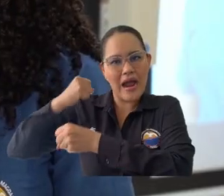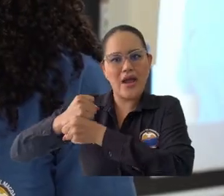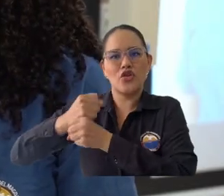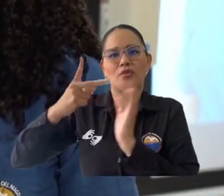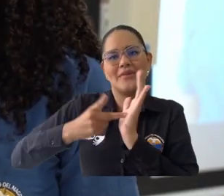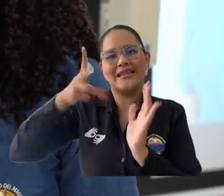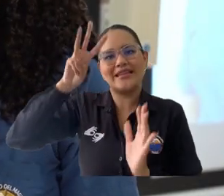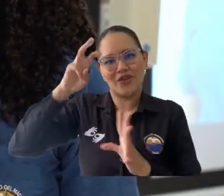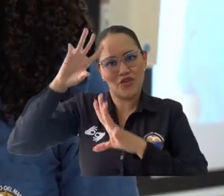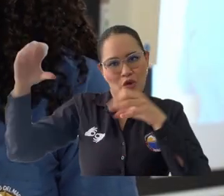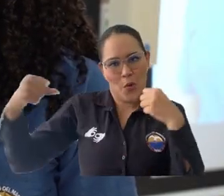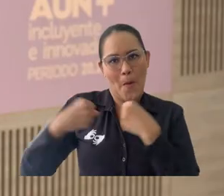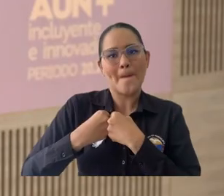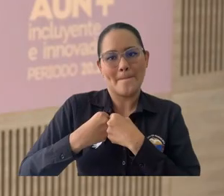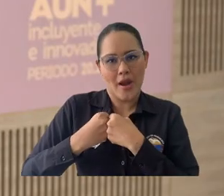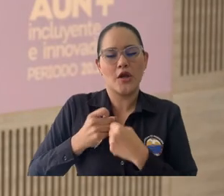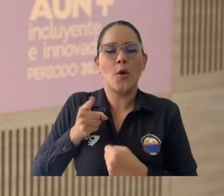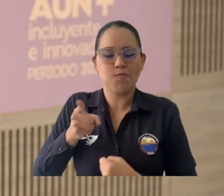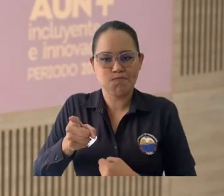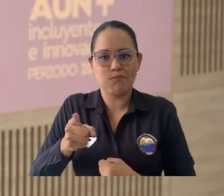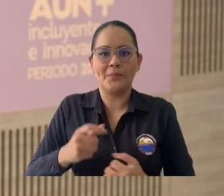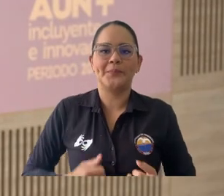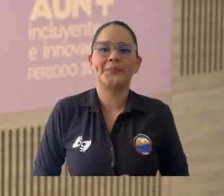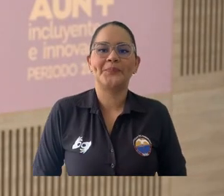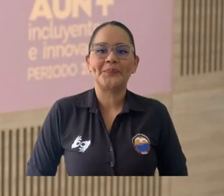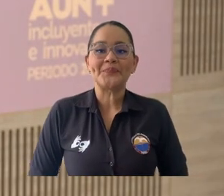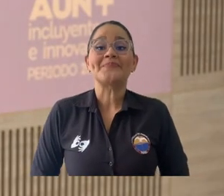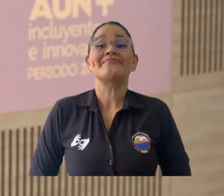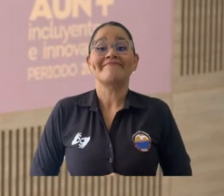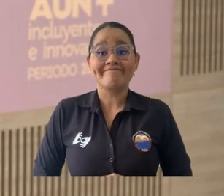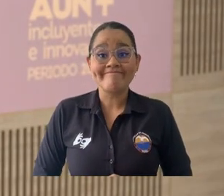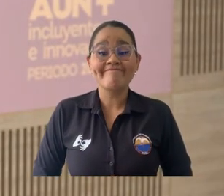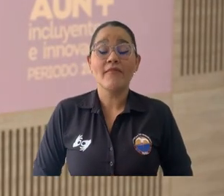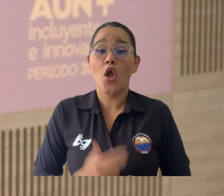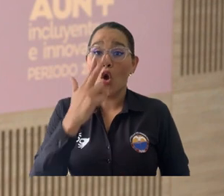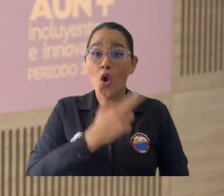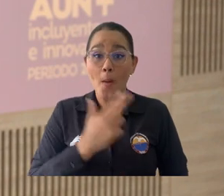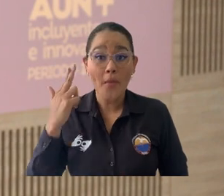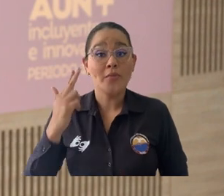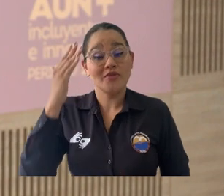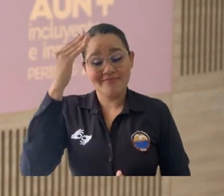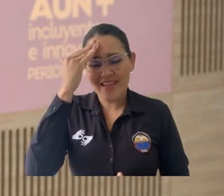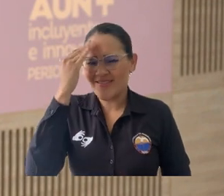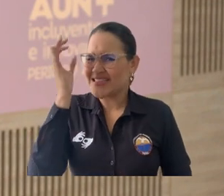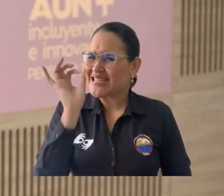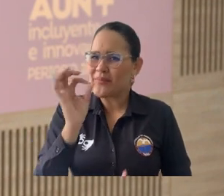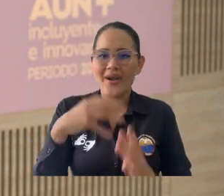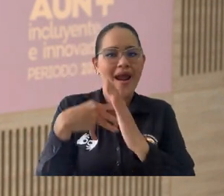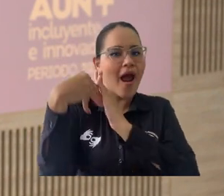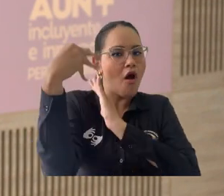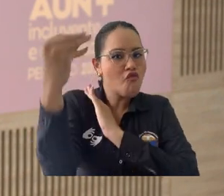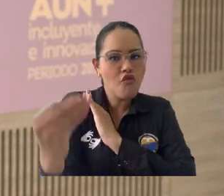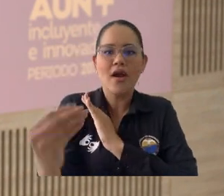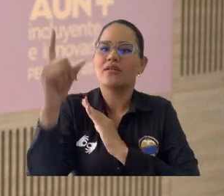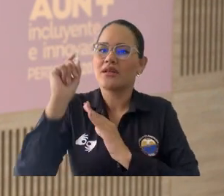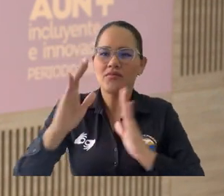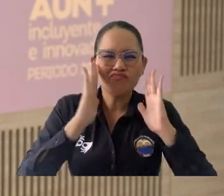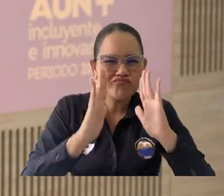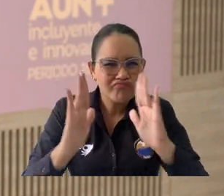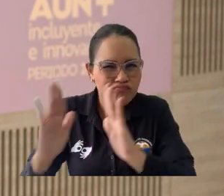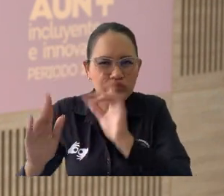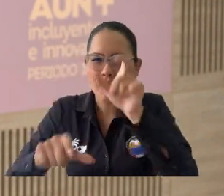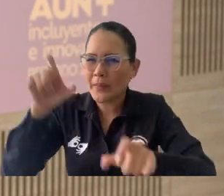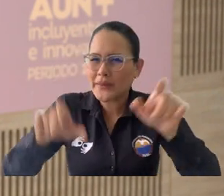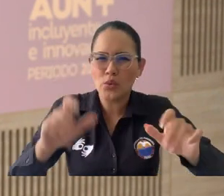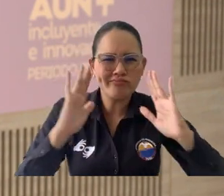Comprometerlos a que allá afuera, en su práctica profesional y en el ejercicio de la profesión, deben hacer siempre lo mejor por el bienestar del